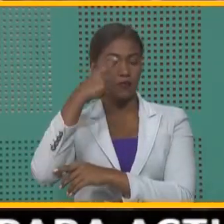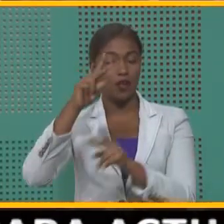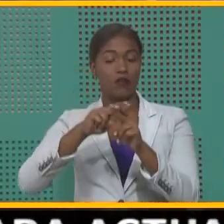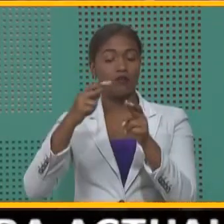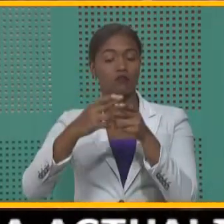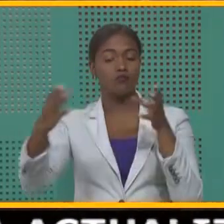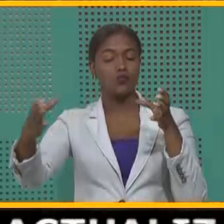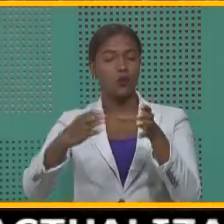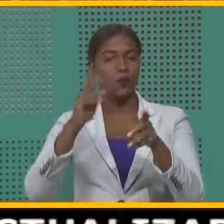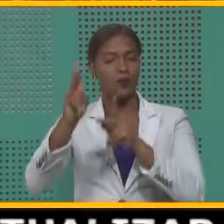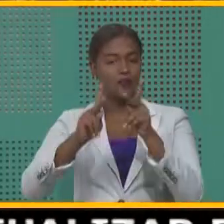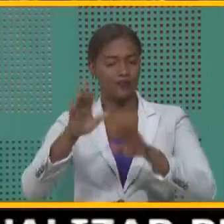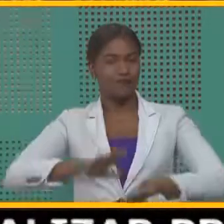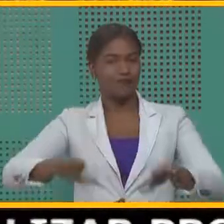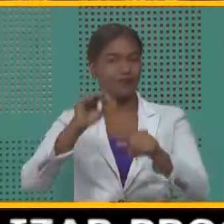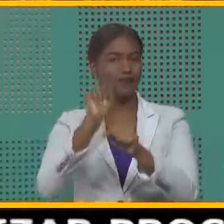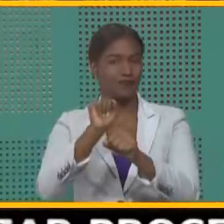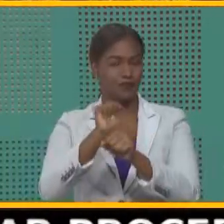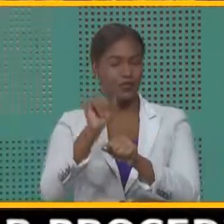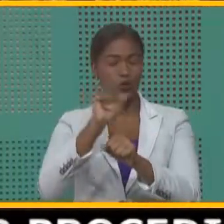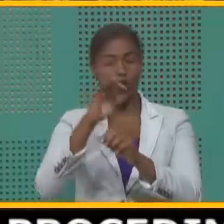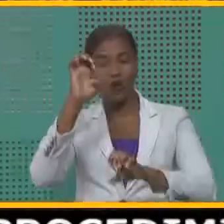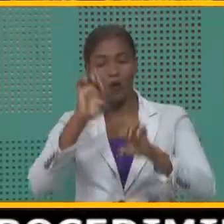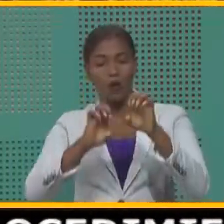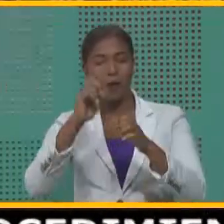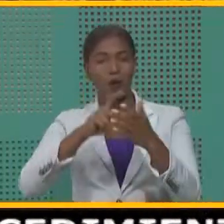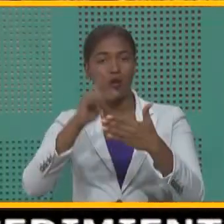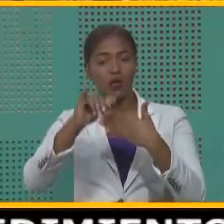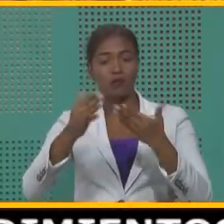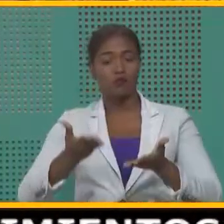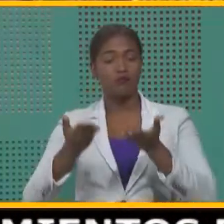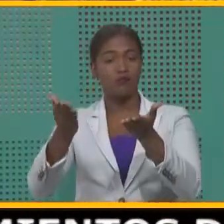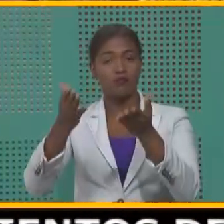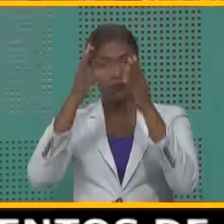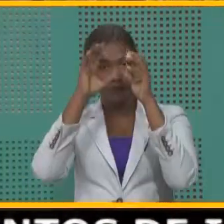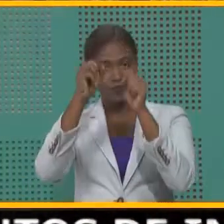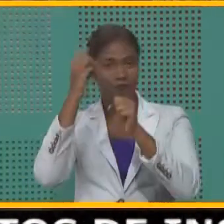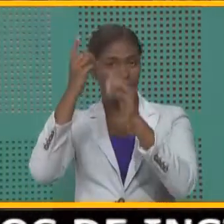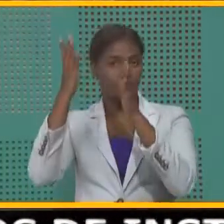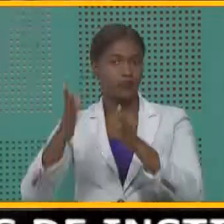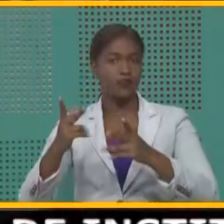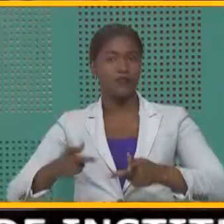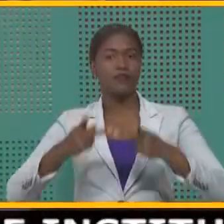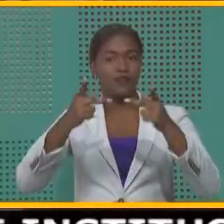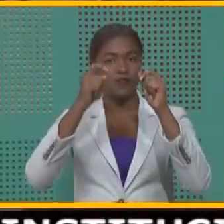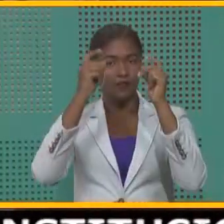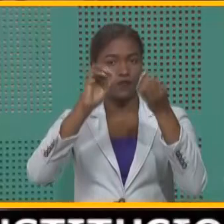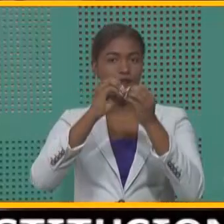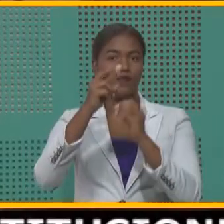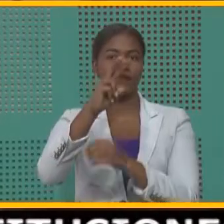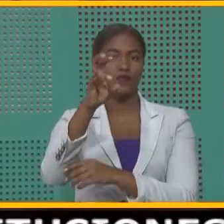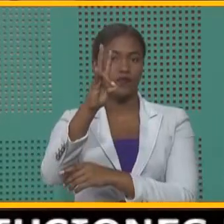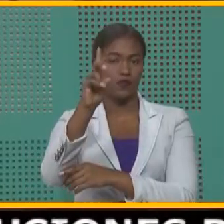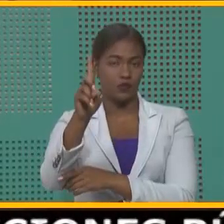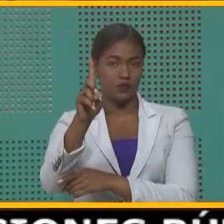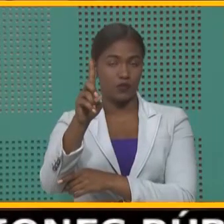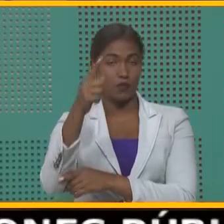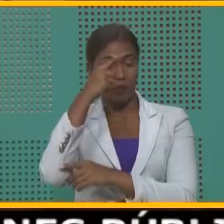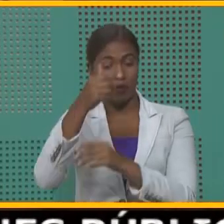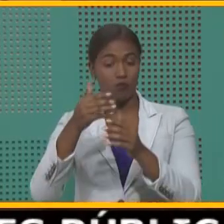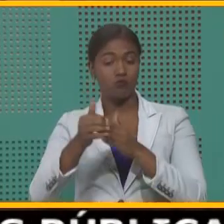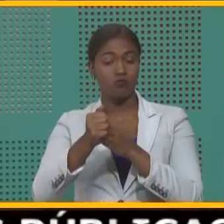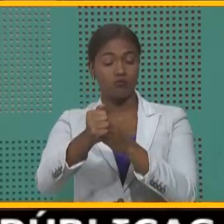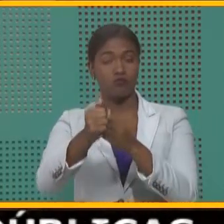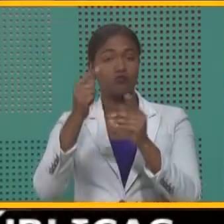ganaderos de la zona y evaluar los proyectos presentados al presidente Danilo Medina en la Visita Sorpresa 271. Por instrucciones